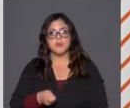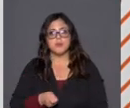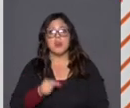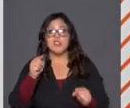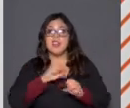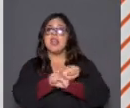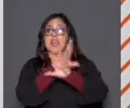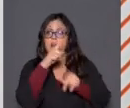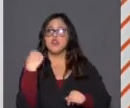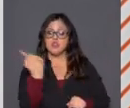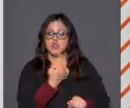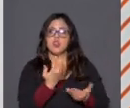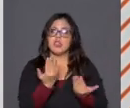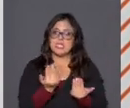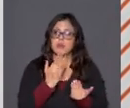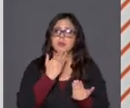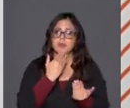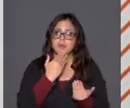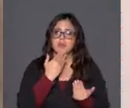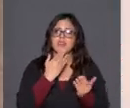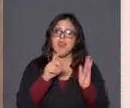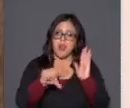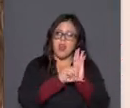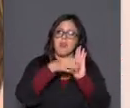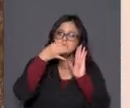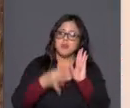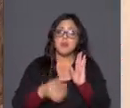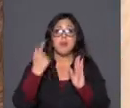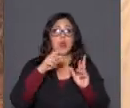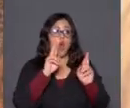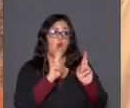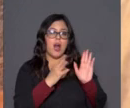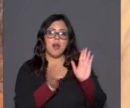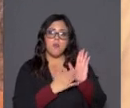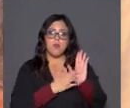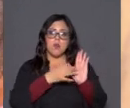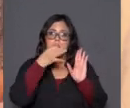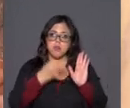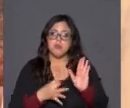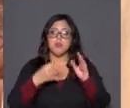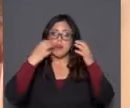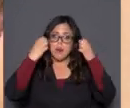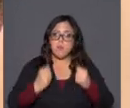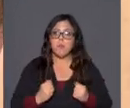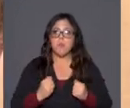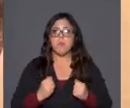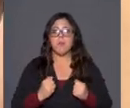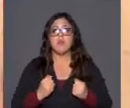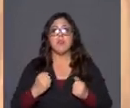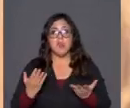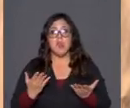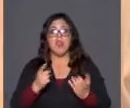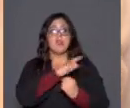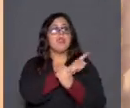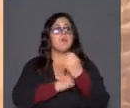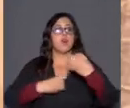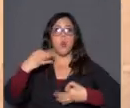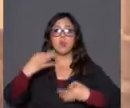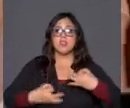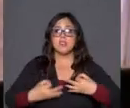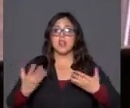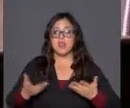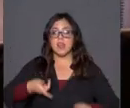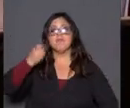sabemos que necesitamos tener mejores leyes, pero esperamos que con estas pruebas podamos tener la capacidad y se pueda tener por parte del Poder Judicial la capacidad de